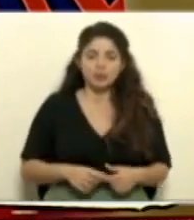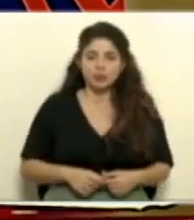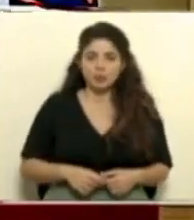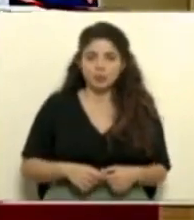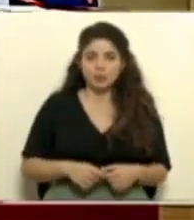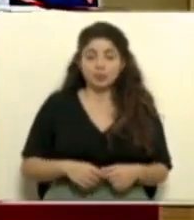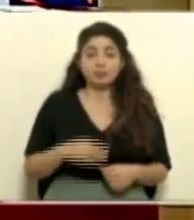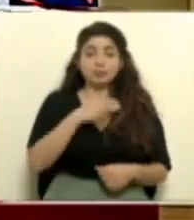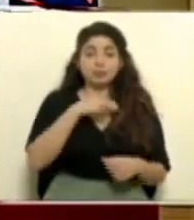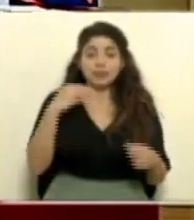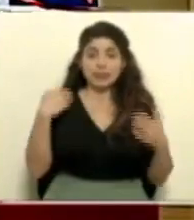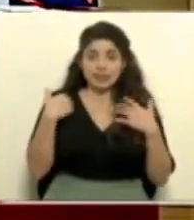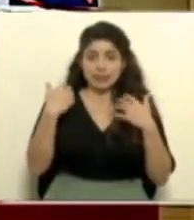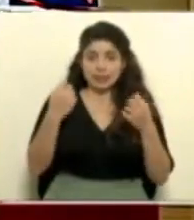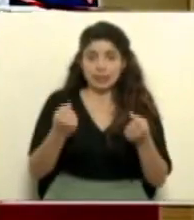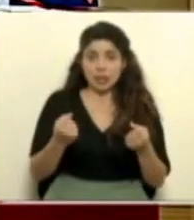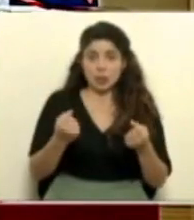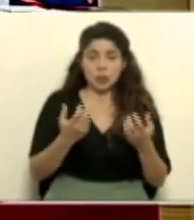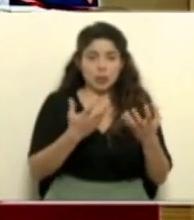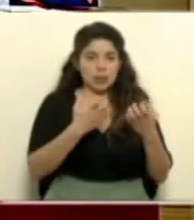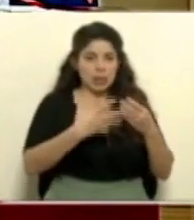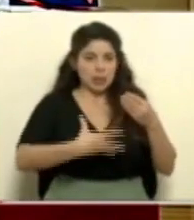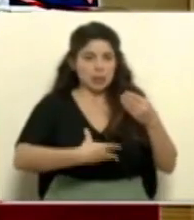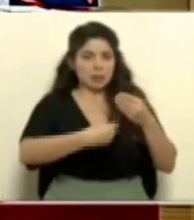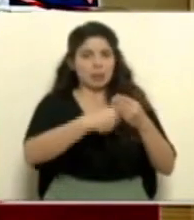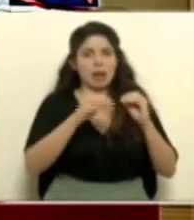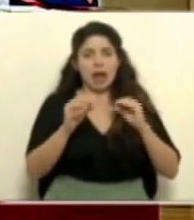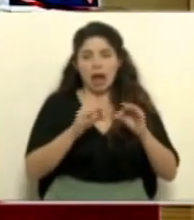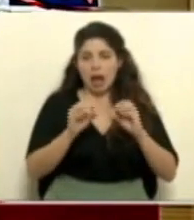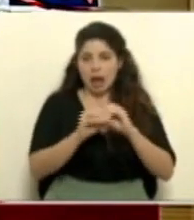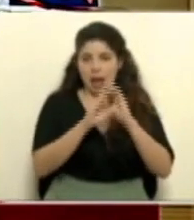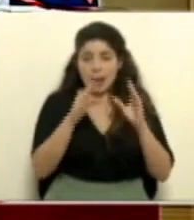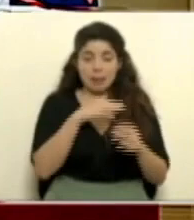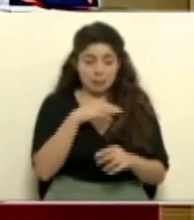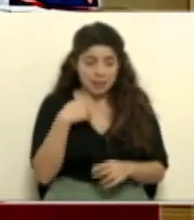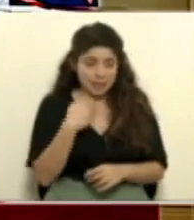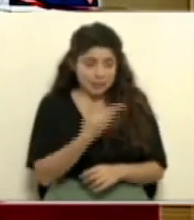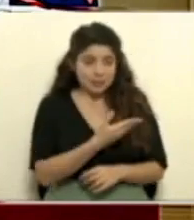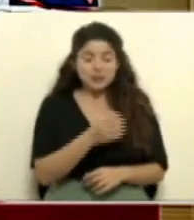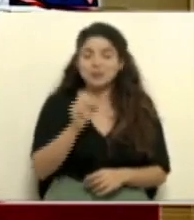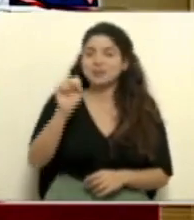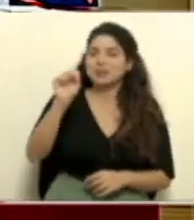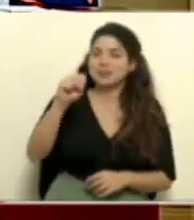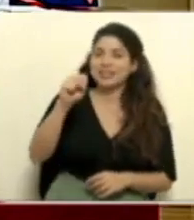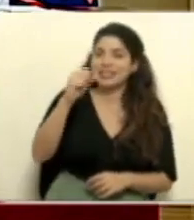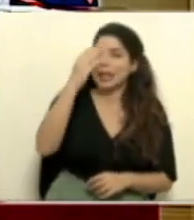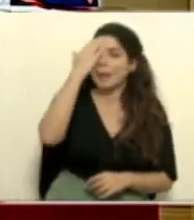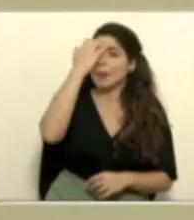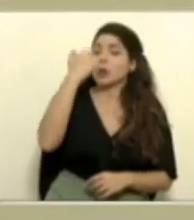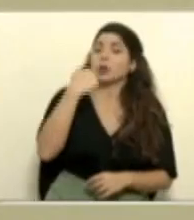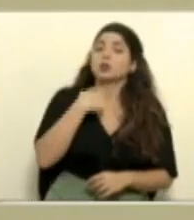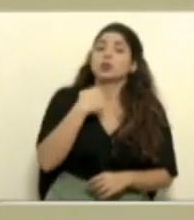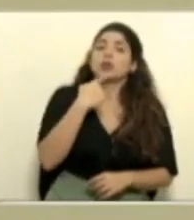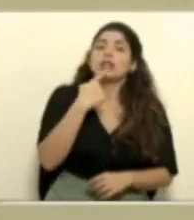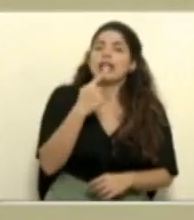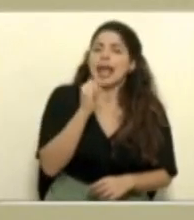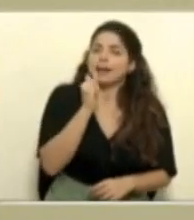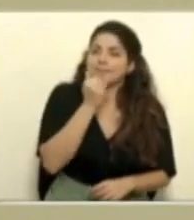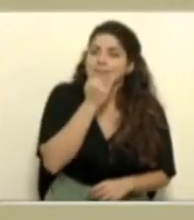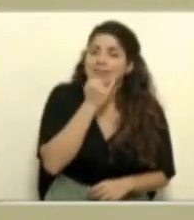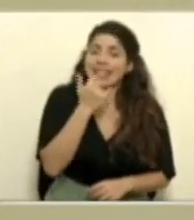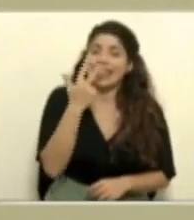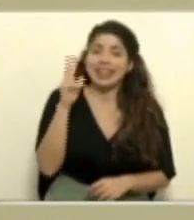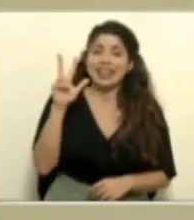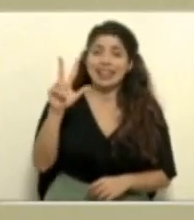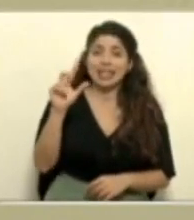El Ministro de Salud quiere hacer una aclaración, por favor, Ministro. Sí, es porque yo indiqué erróneamente que eran